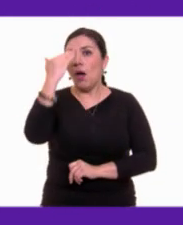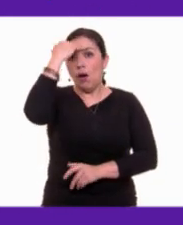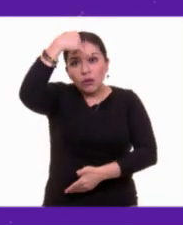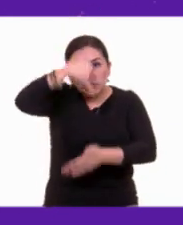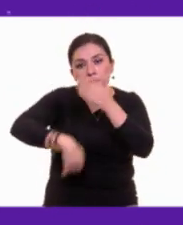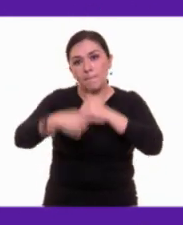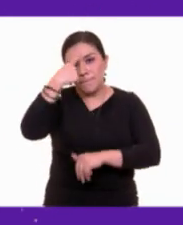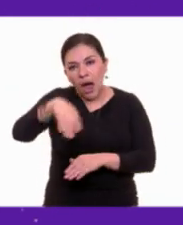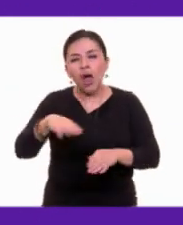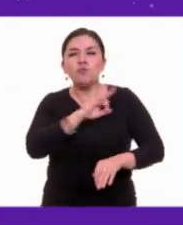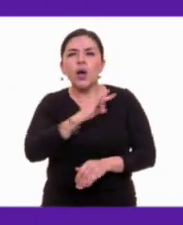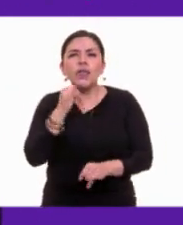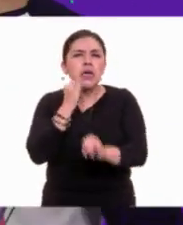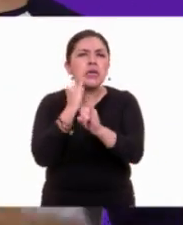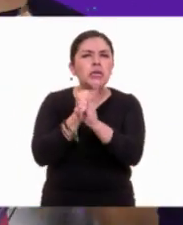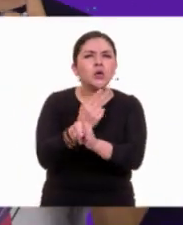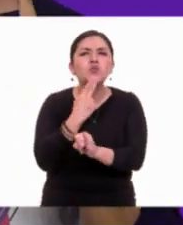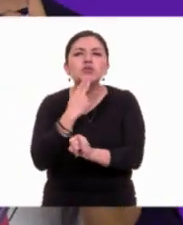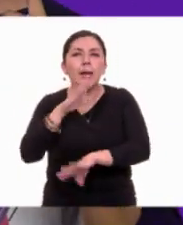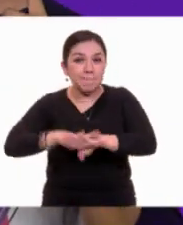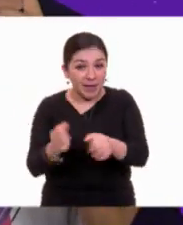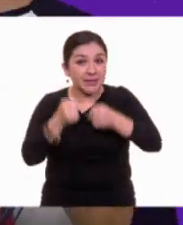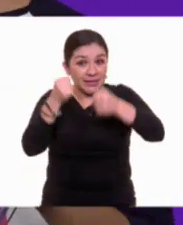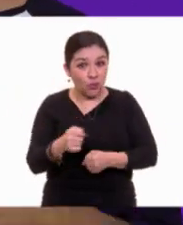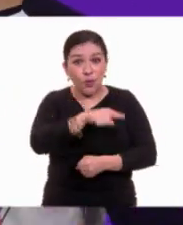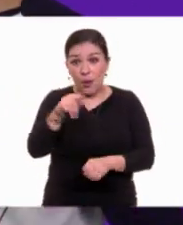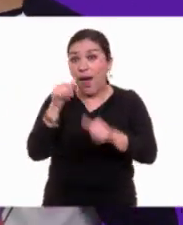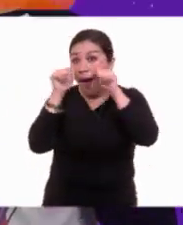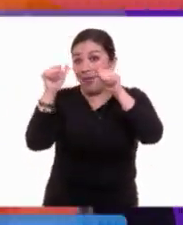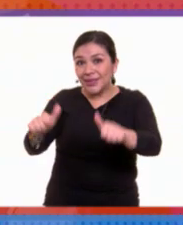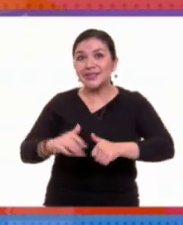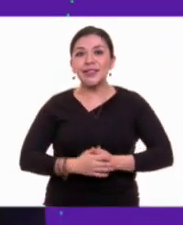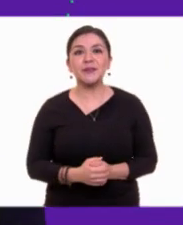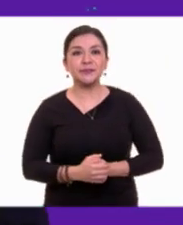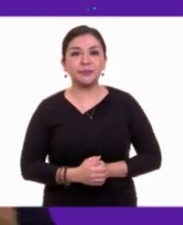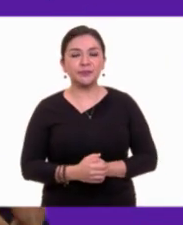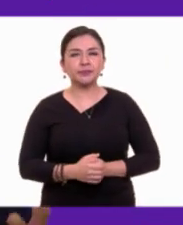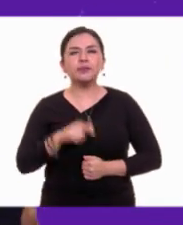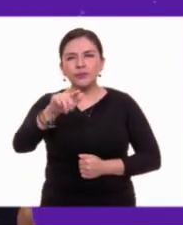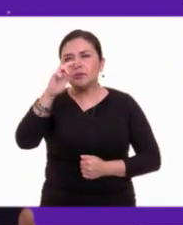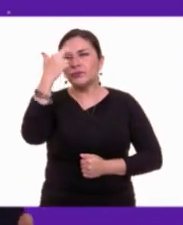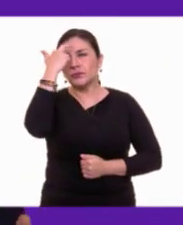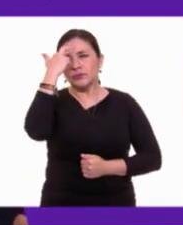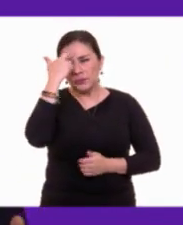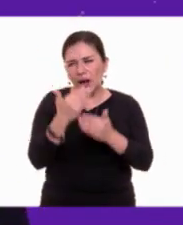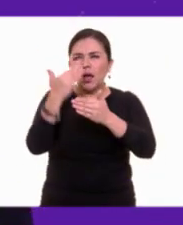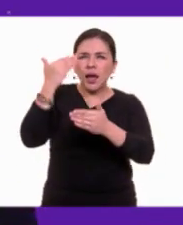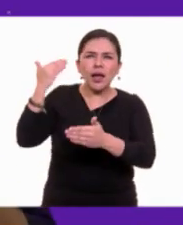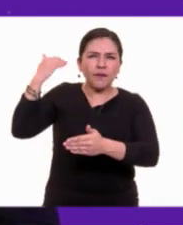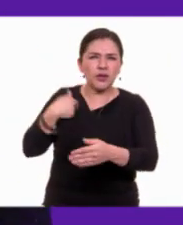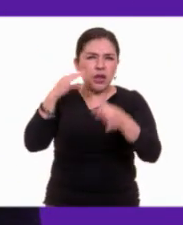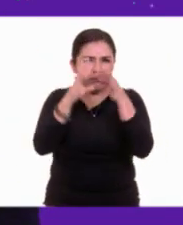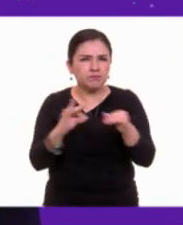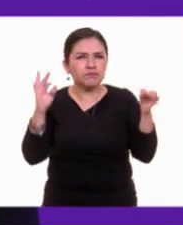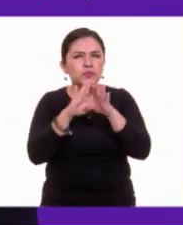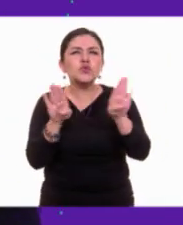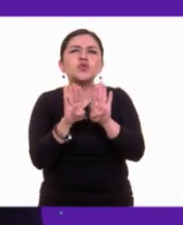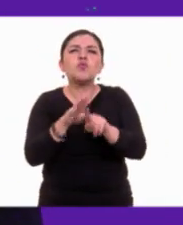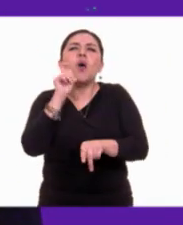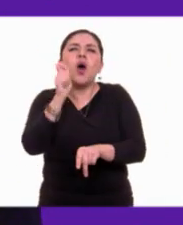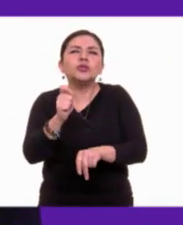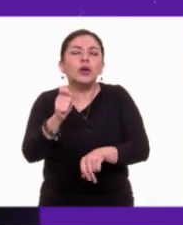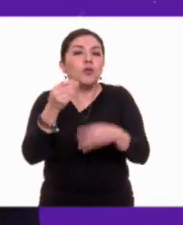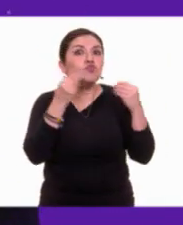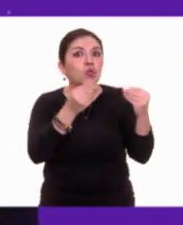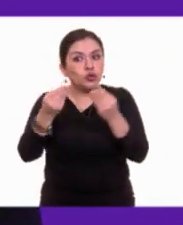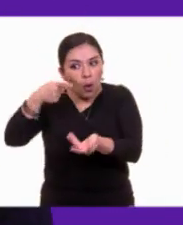hacer para navegar de forma segura? Así que pongan mucha atención. ¿Recuerdas que en otras oportunidades hemos platicado sobre los